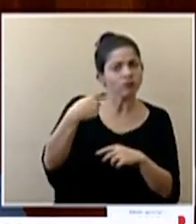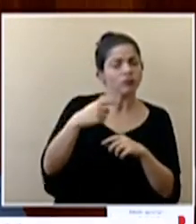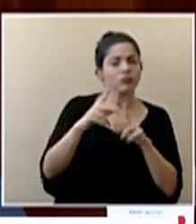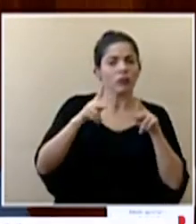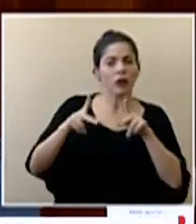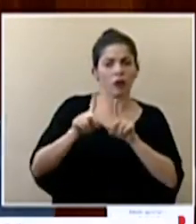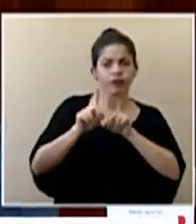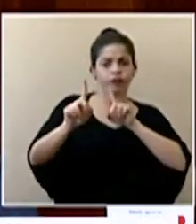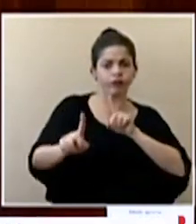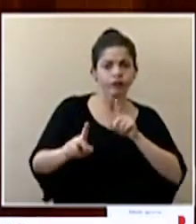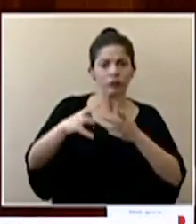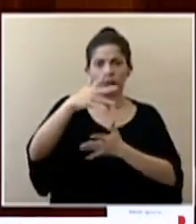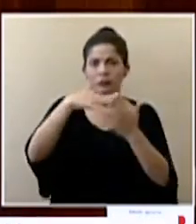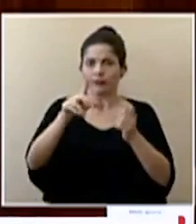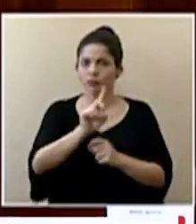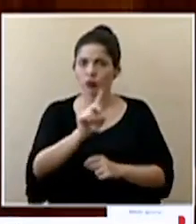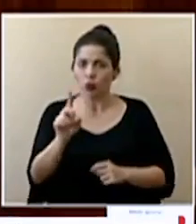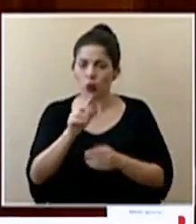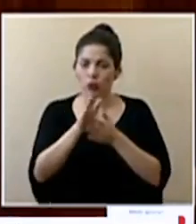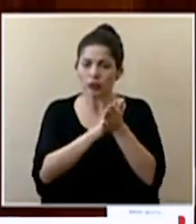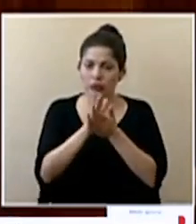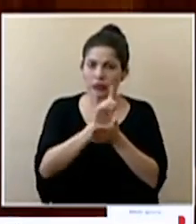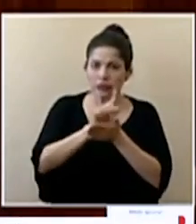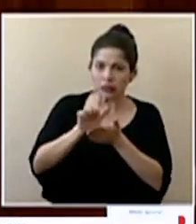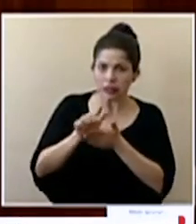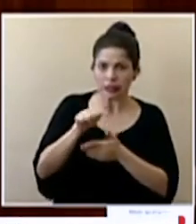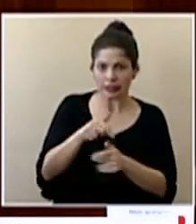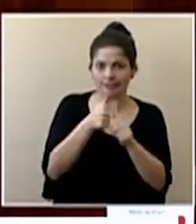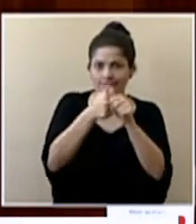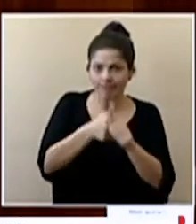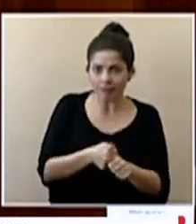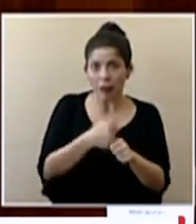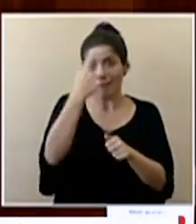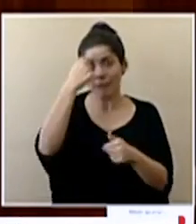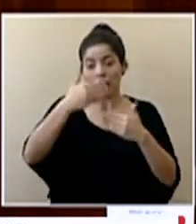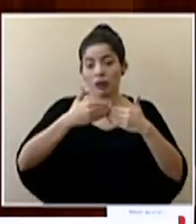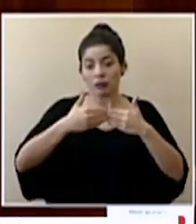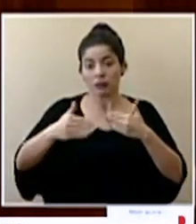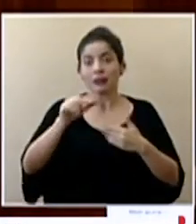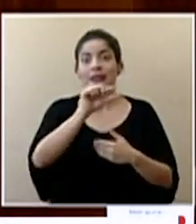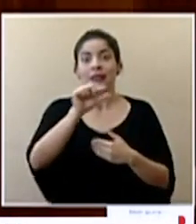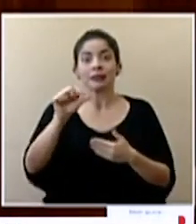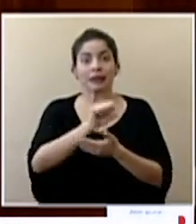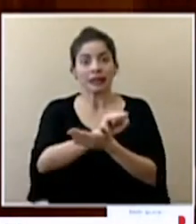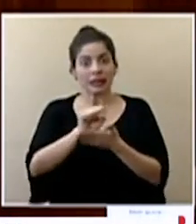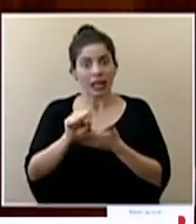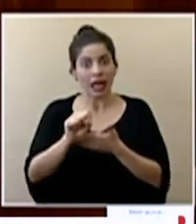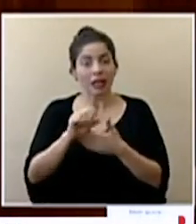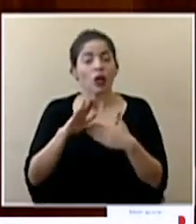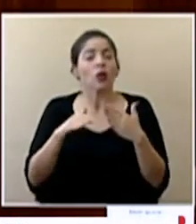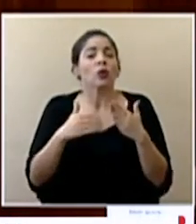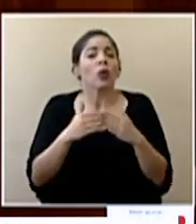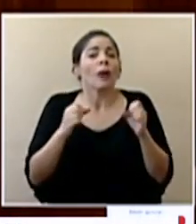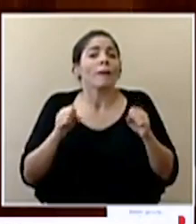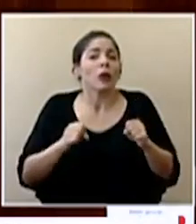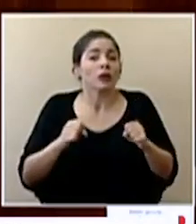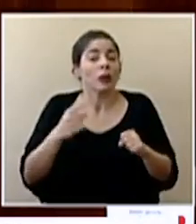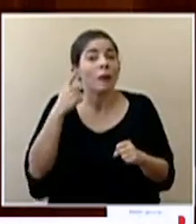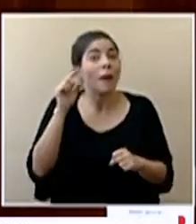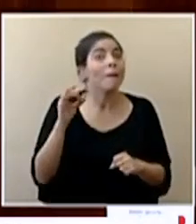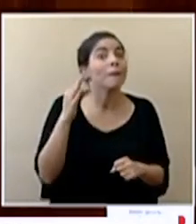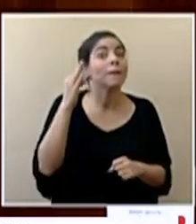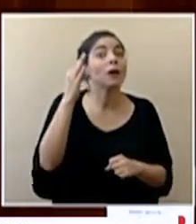físico, social y las medidas de higiene para poder tener una Semana Santa en la medida de lo posible el próximo año